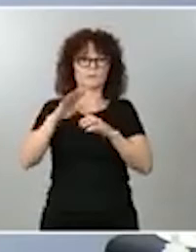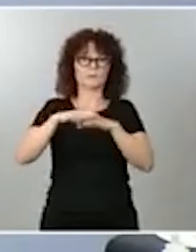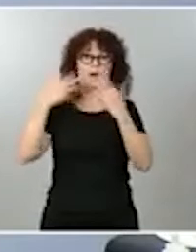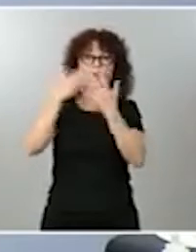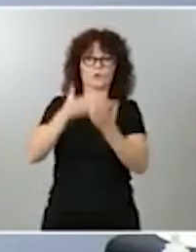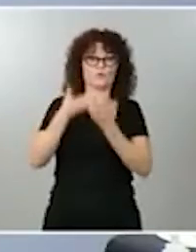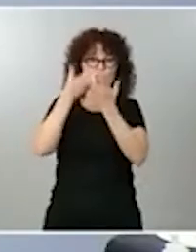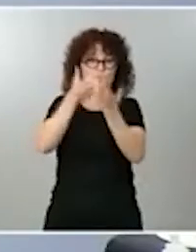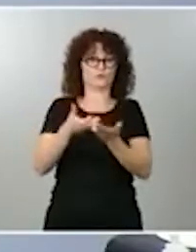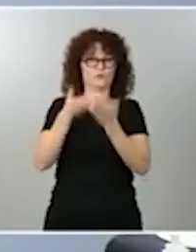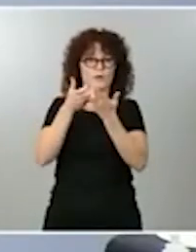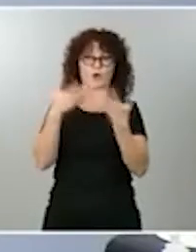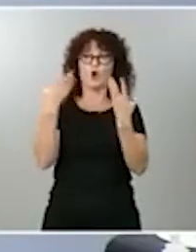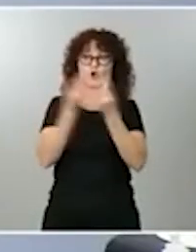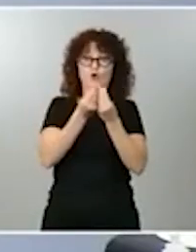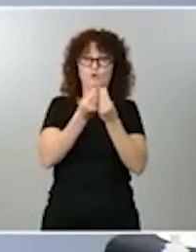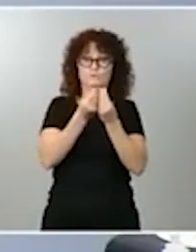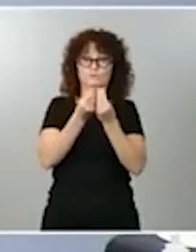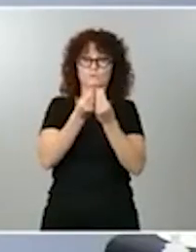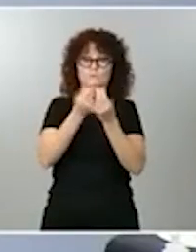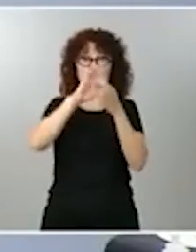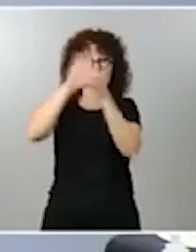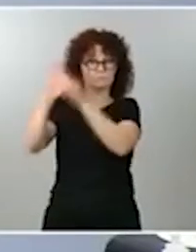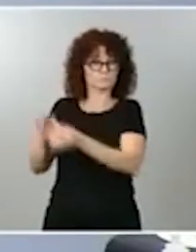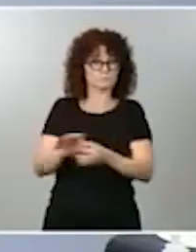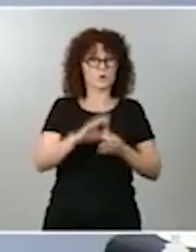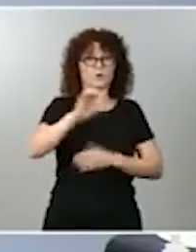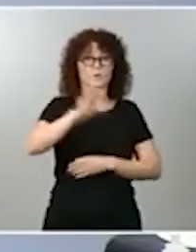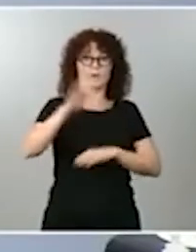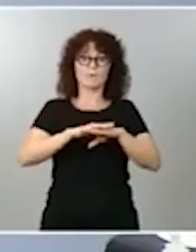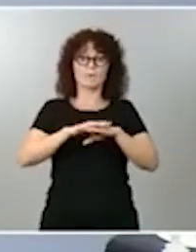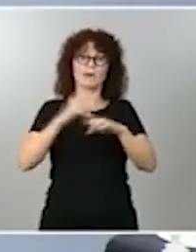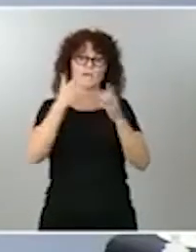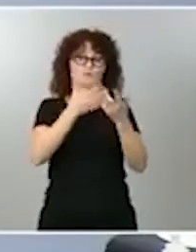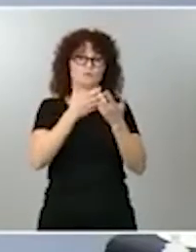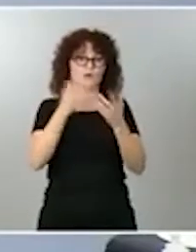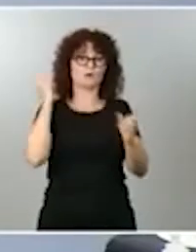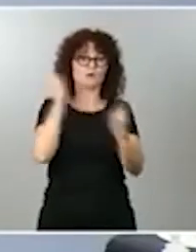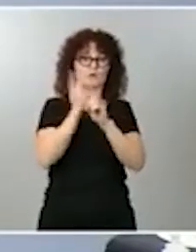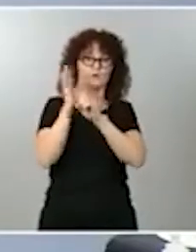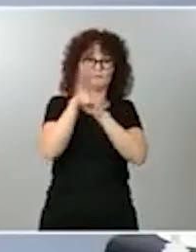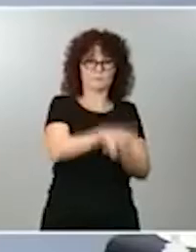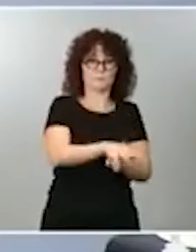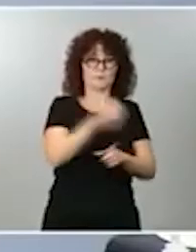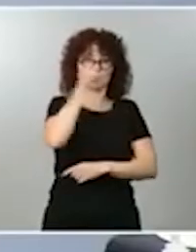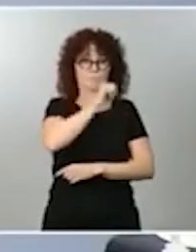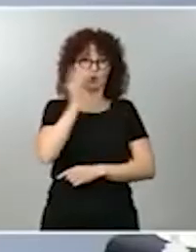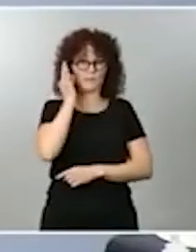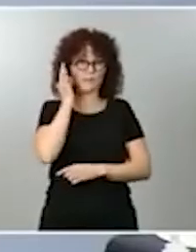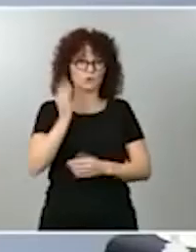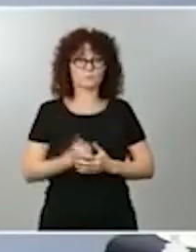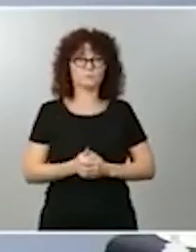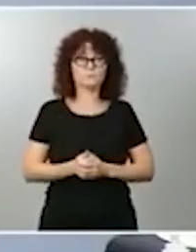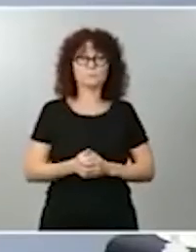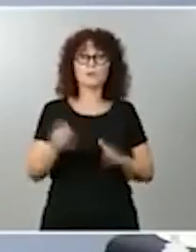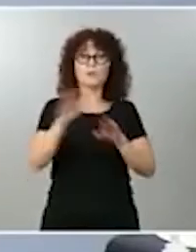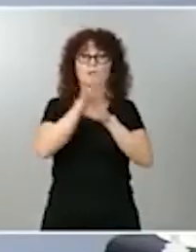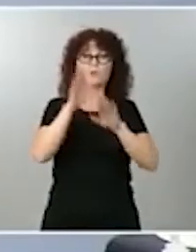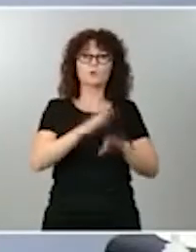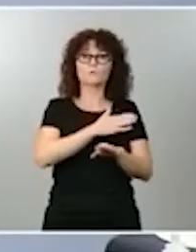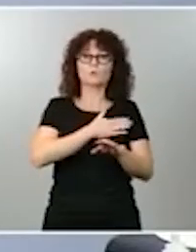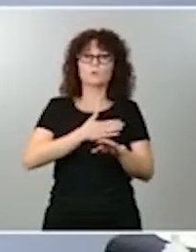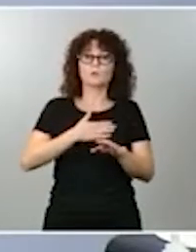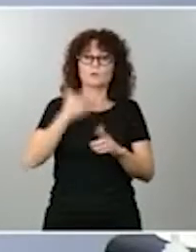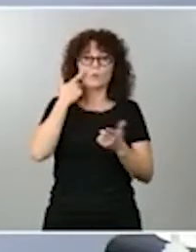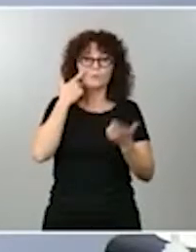socias contra la discriminación de género. Y por último, destacar que la igualdad es un derecho y ese es el